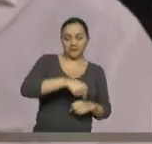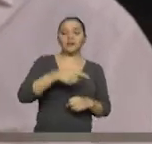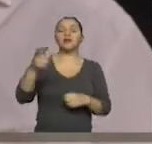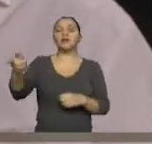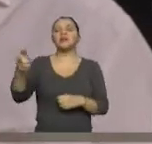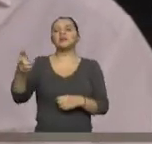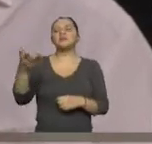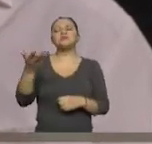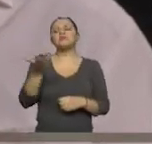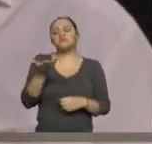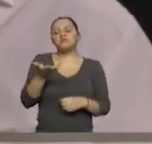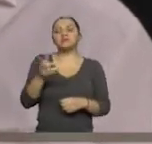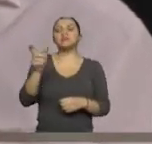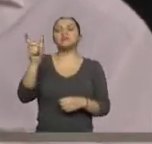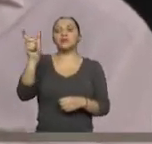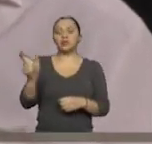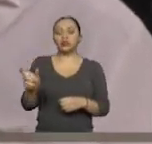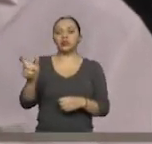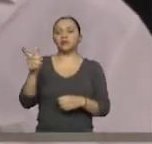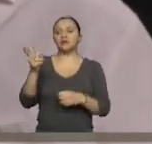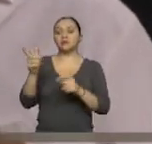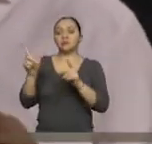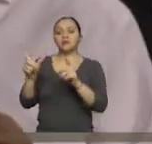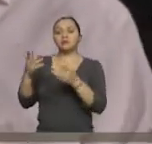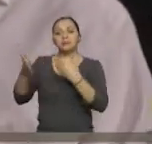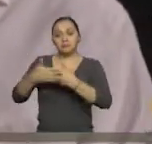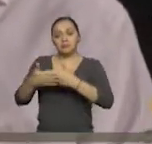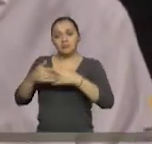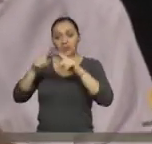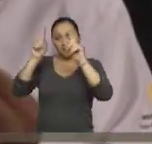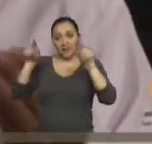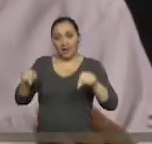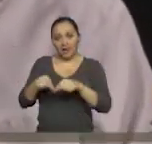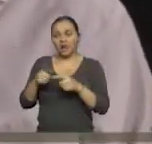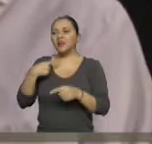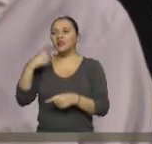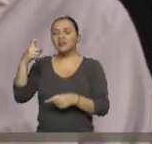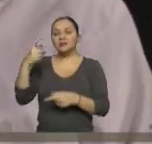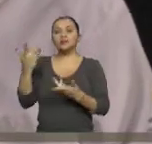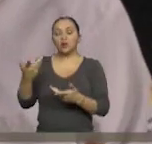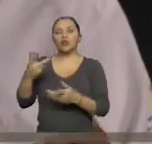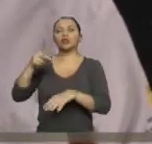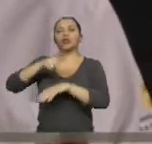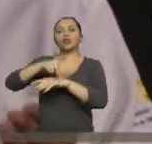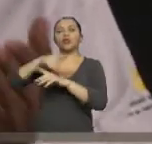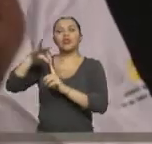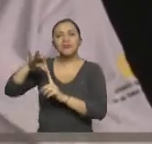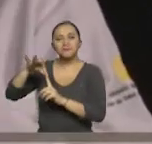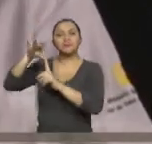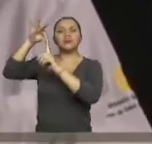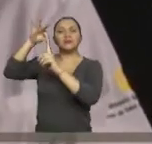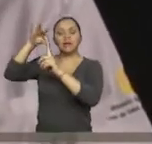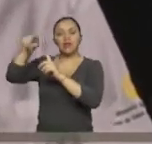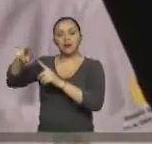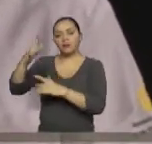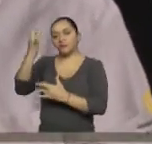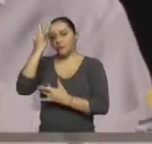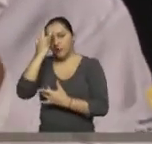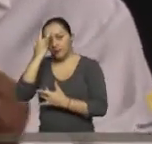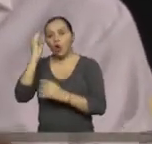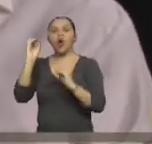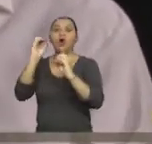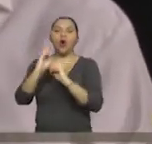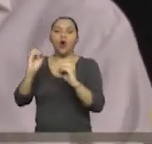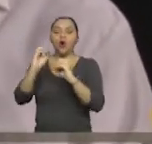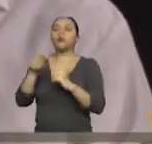debe traer del médico de cabecera o médico especialista, indicando su enfermedad y qué